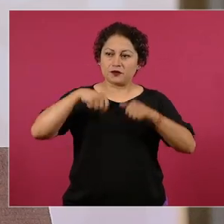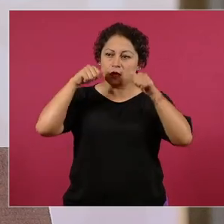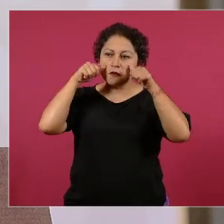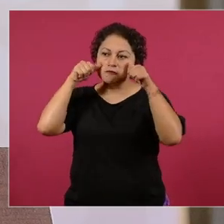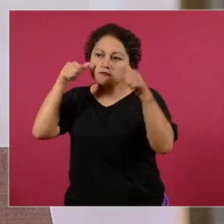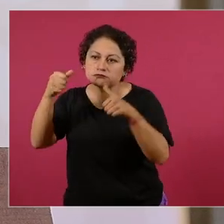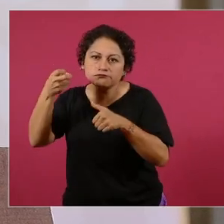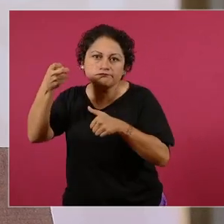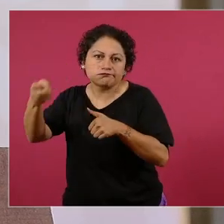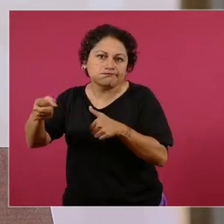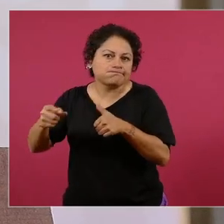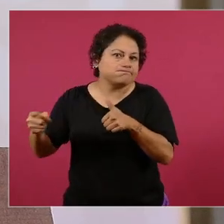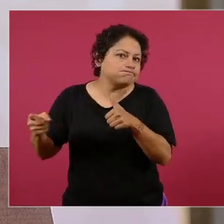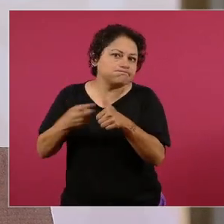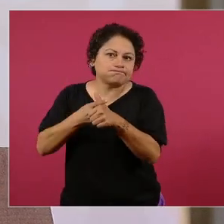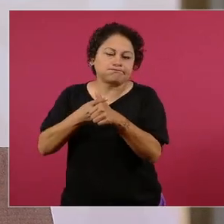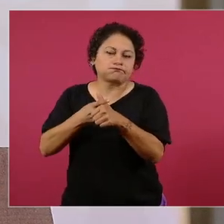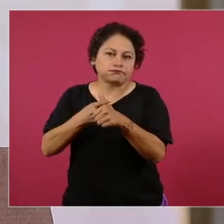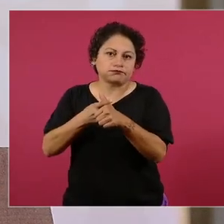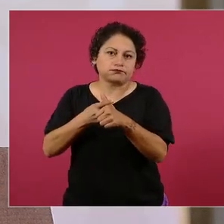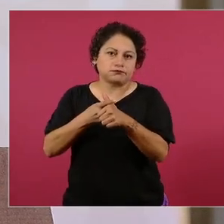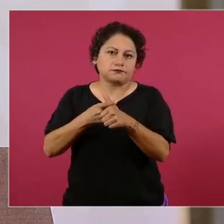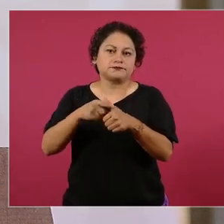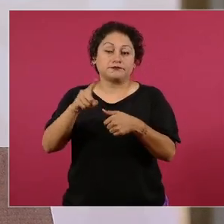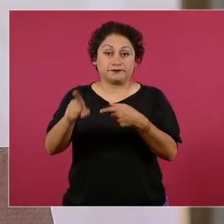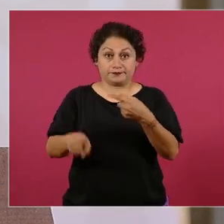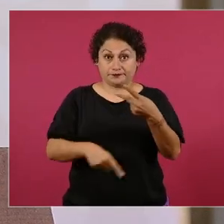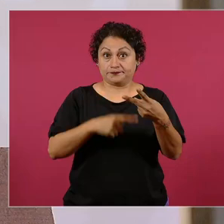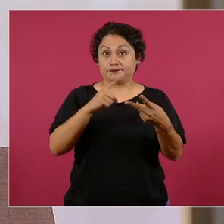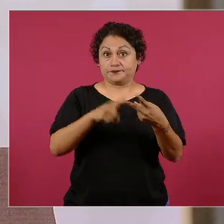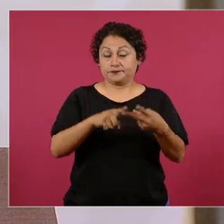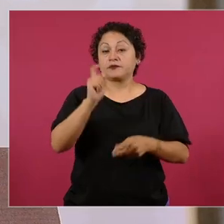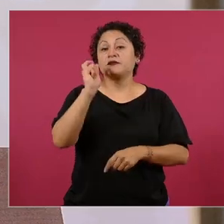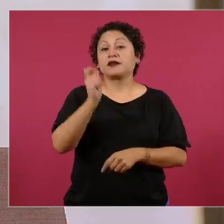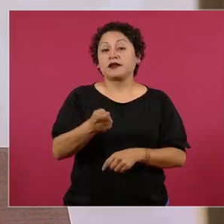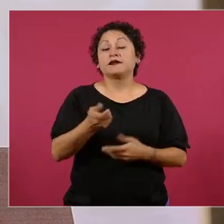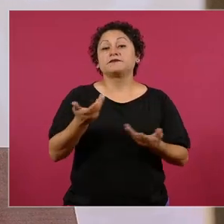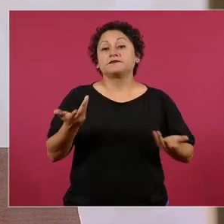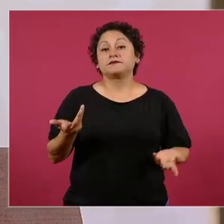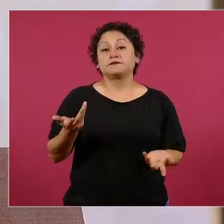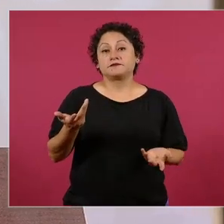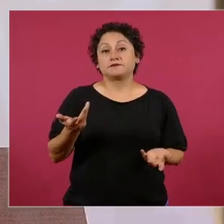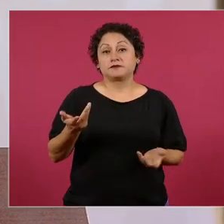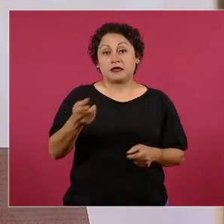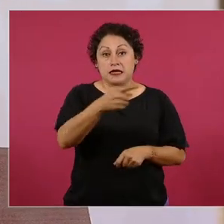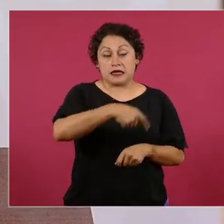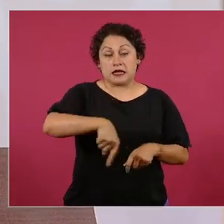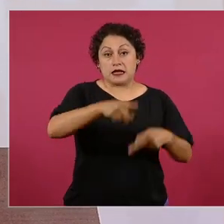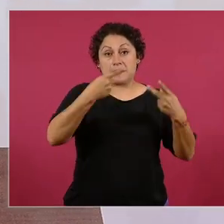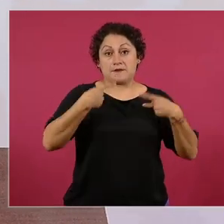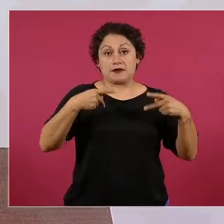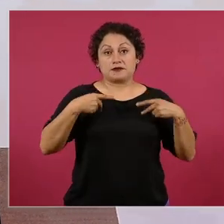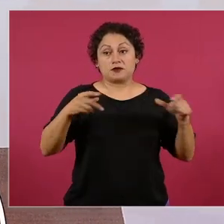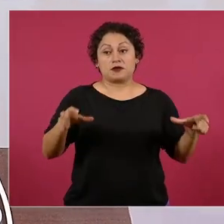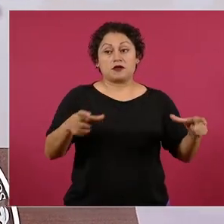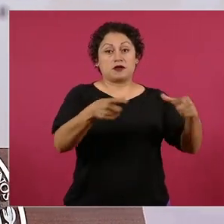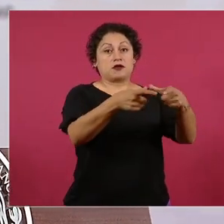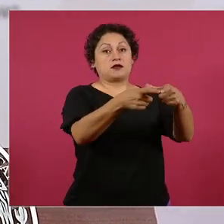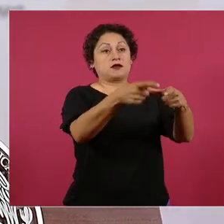Tercero, se dedicaban a transferir los bienes de la nación,